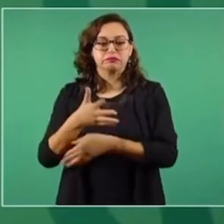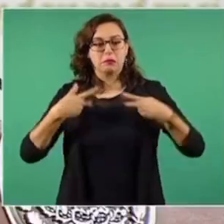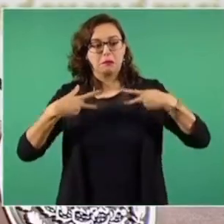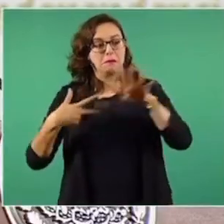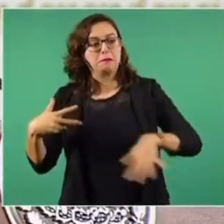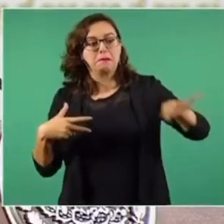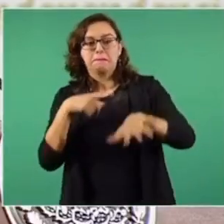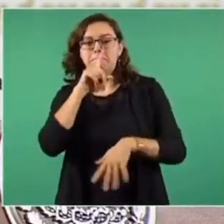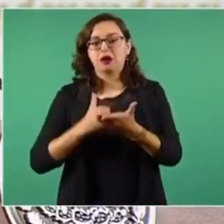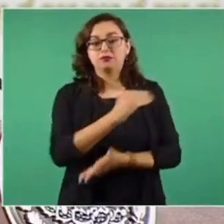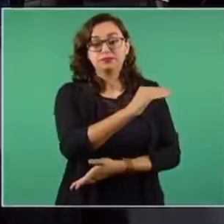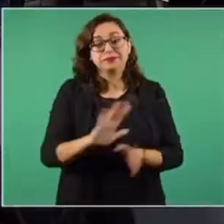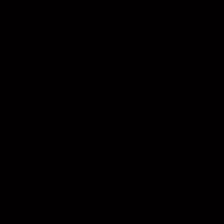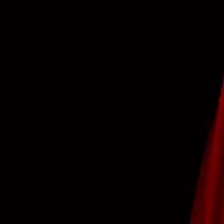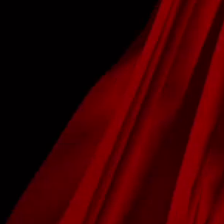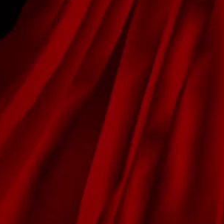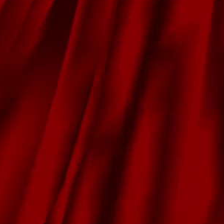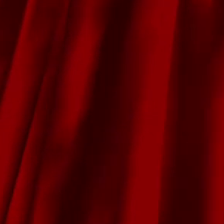Pero bueno, vamos a seguir adelante.